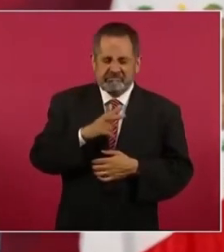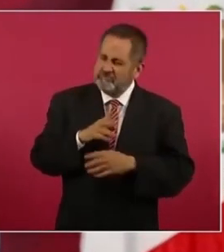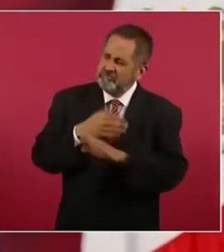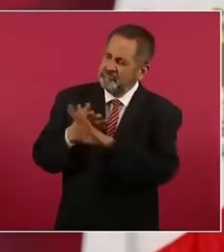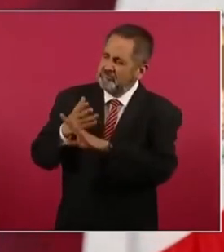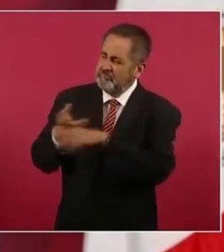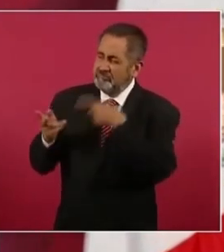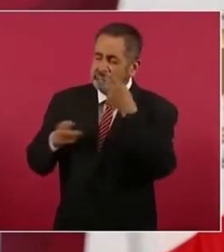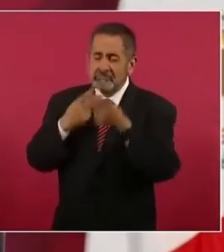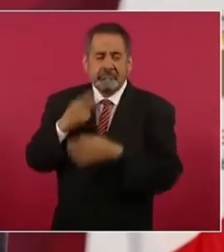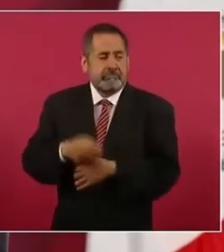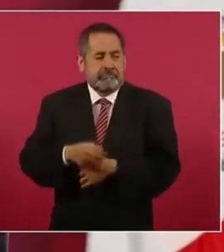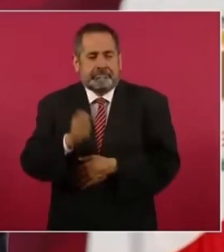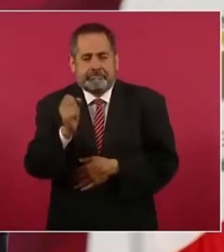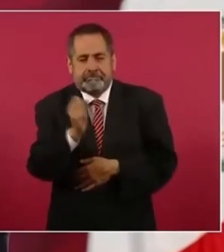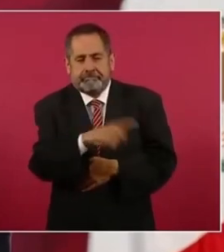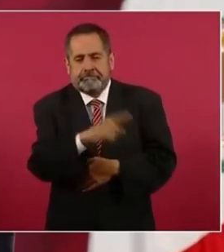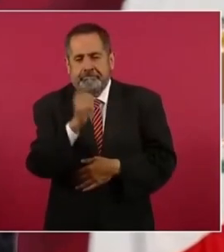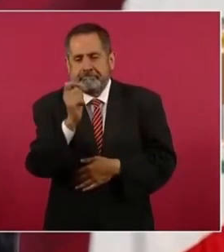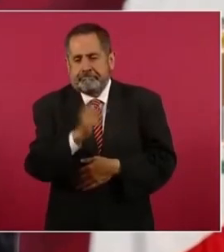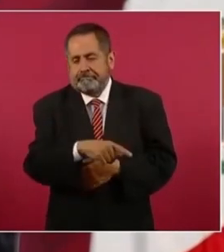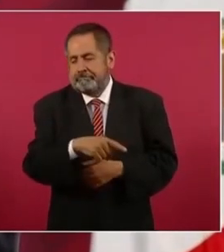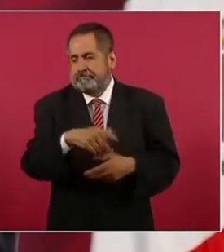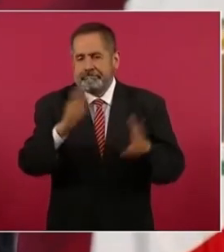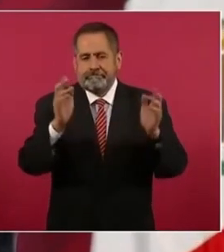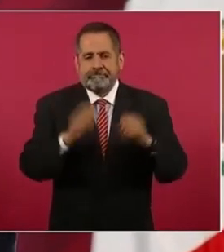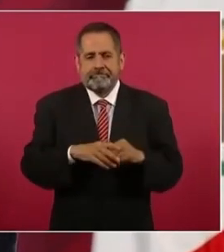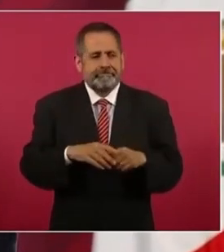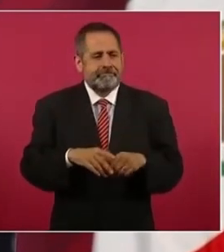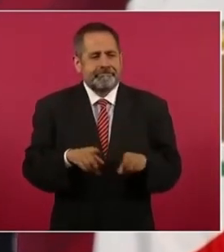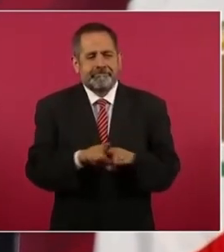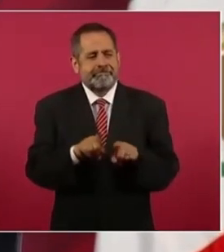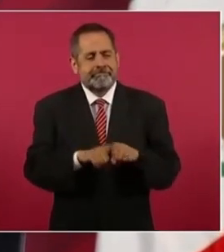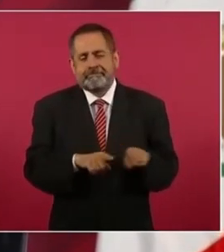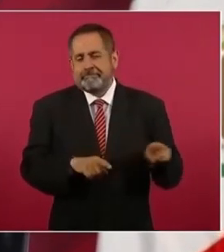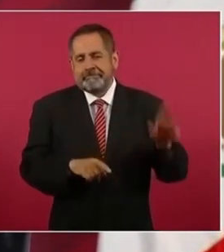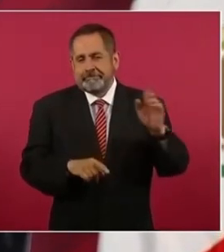haciendo lo mismo que le hizo este